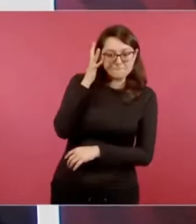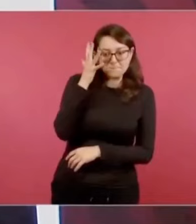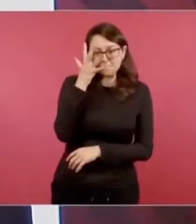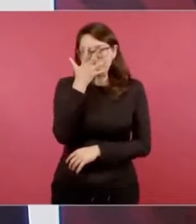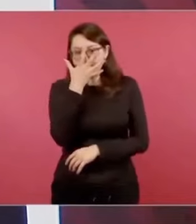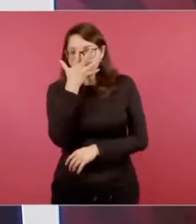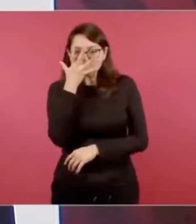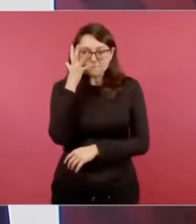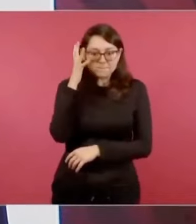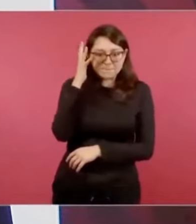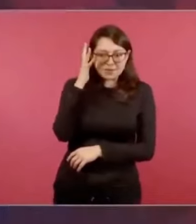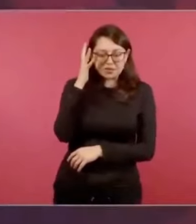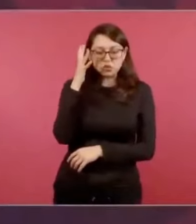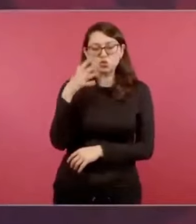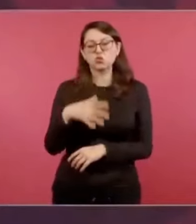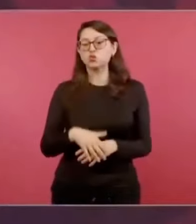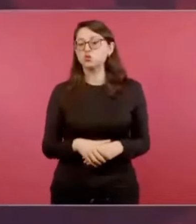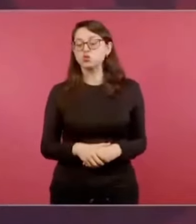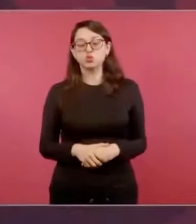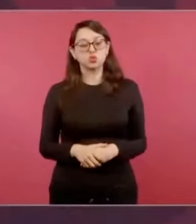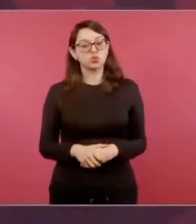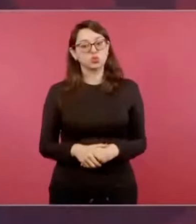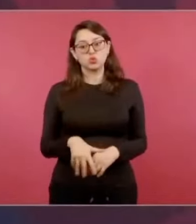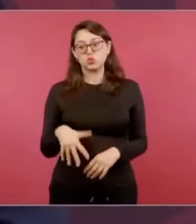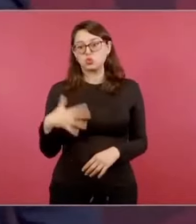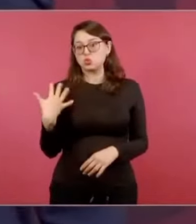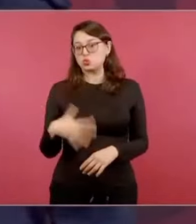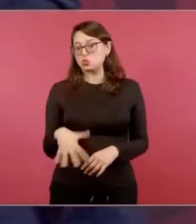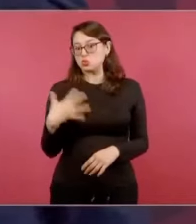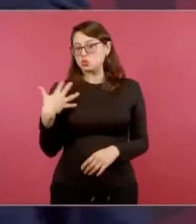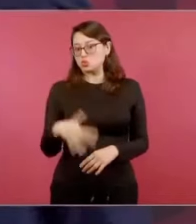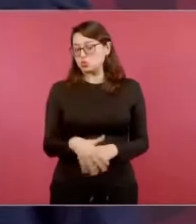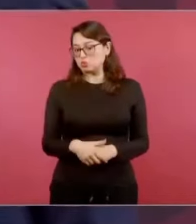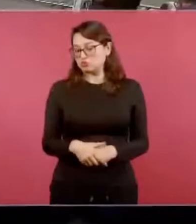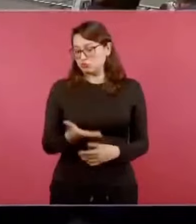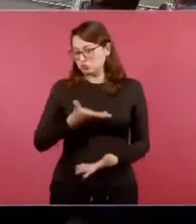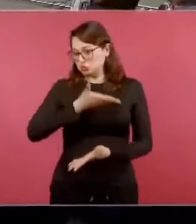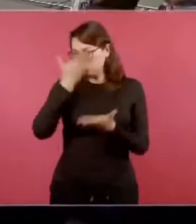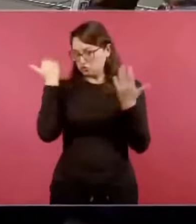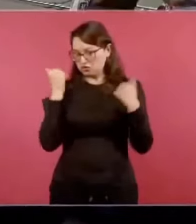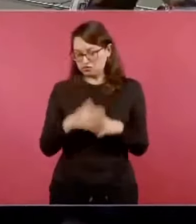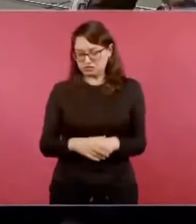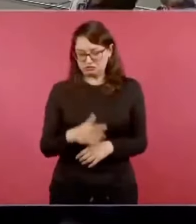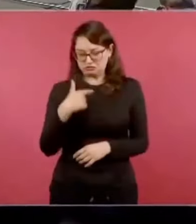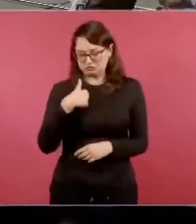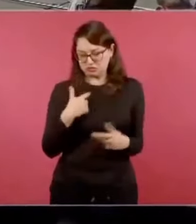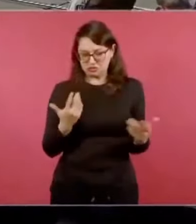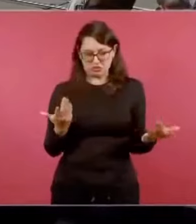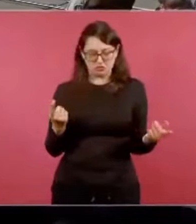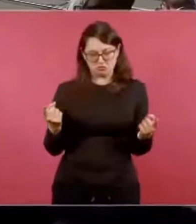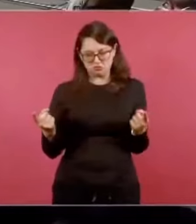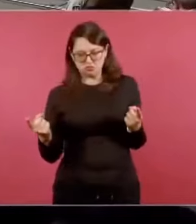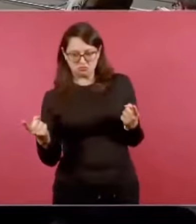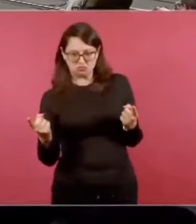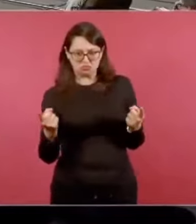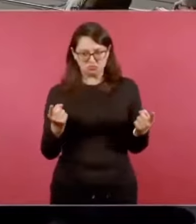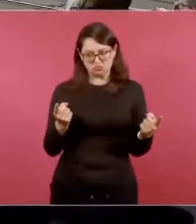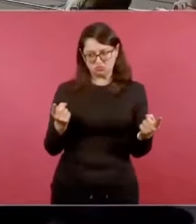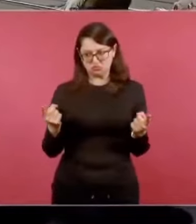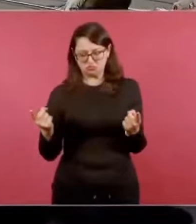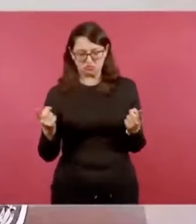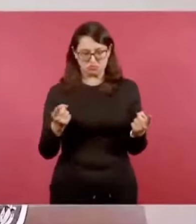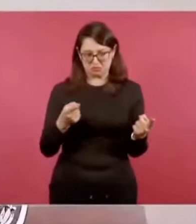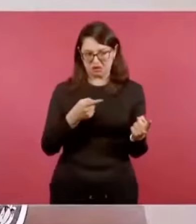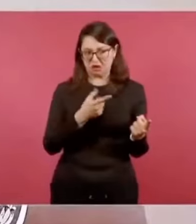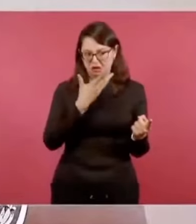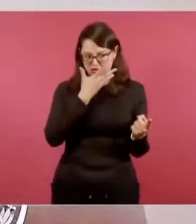no sé a ustedes, pero ese molesta más.